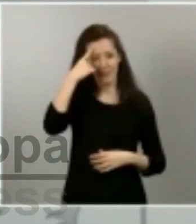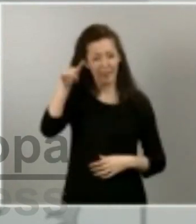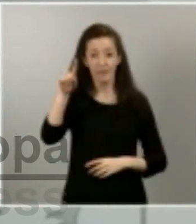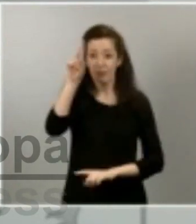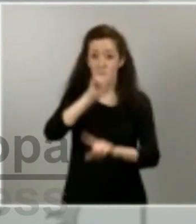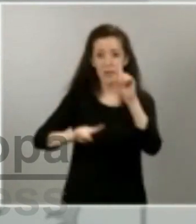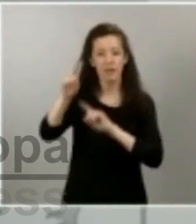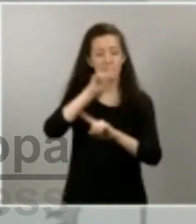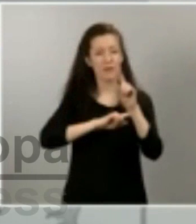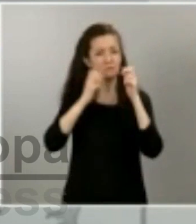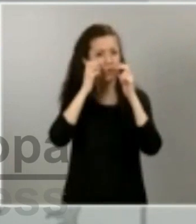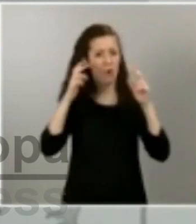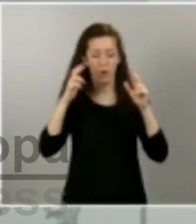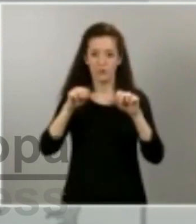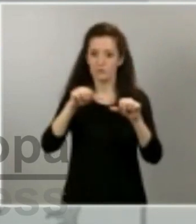delante durante estos últimos 40 años de democracia.